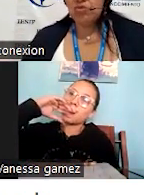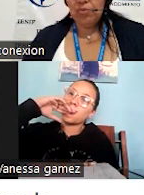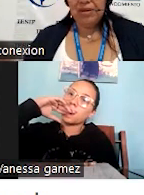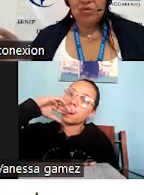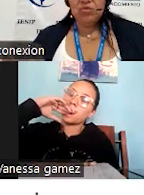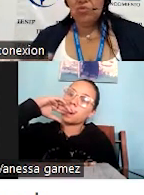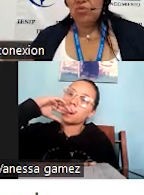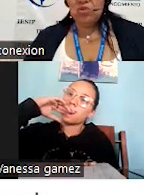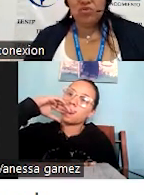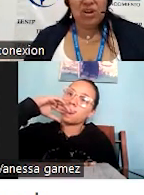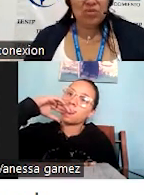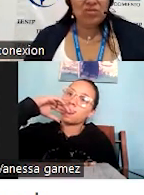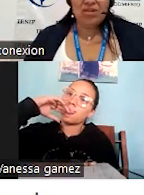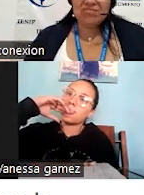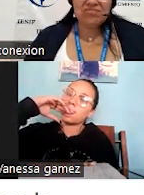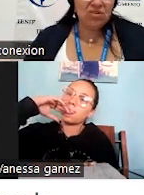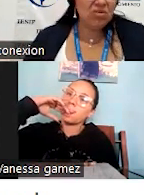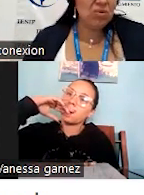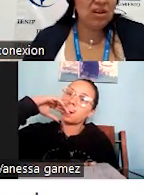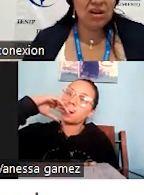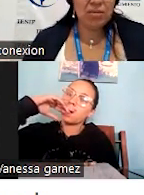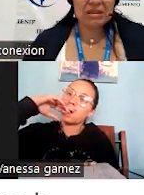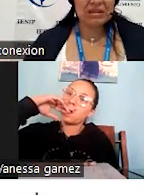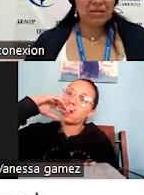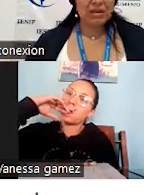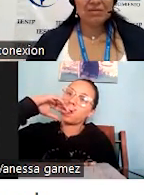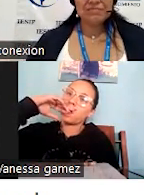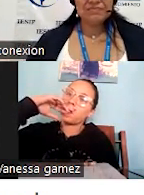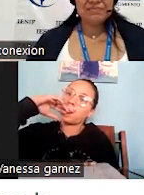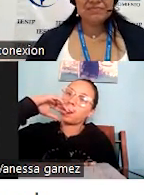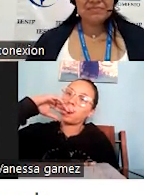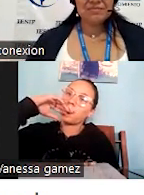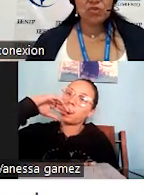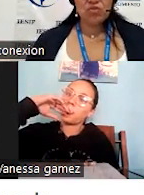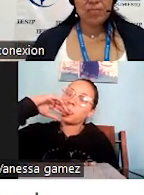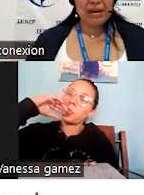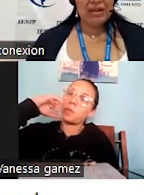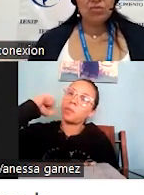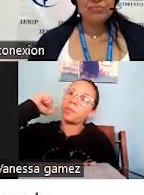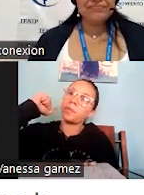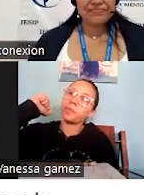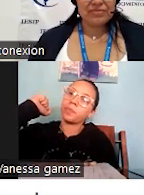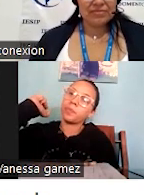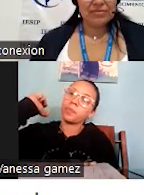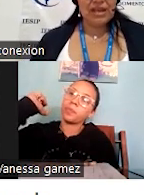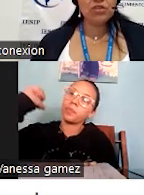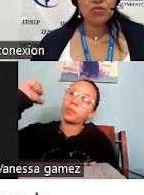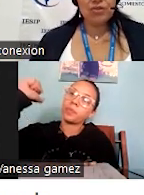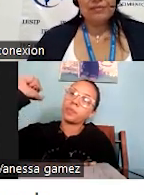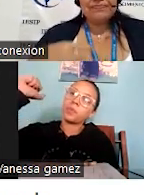Este, hermosos, pero son unos groseros. No, yo no voy a ir a que me traten mal. Yo estoy pagando.